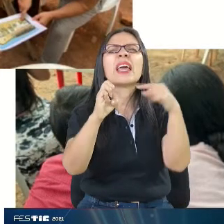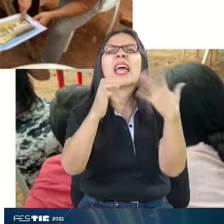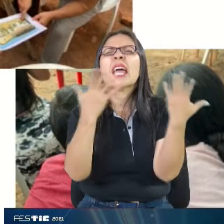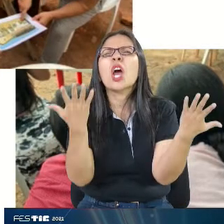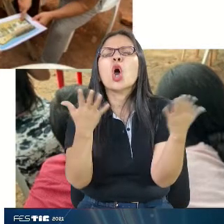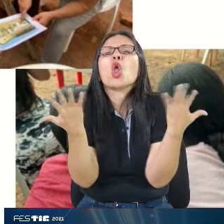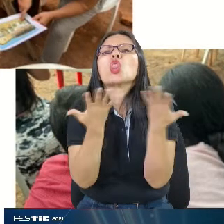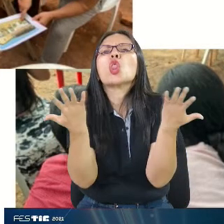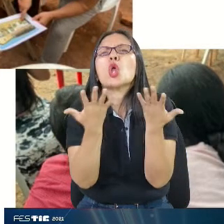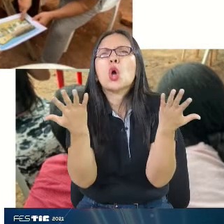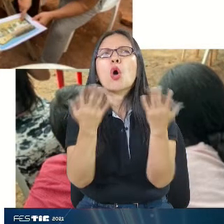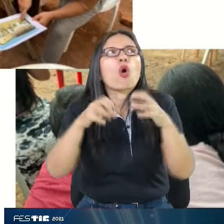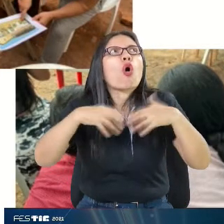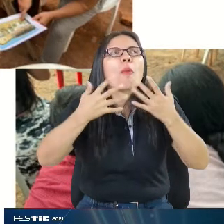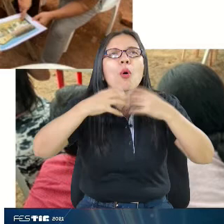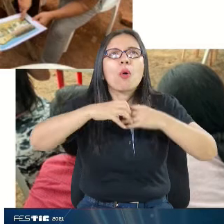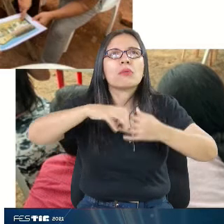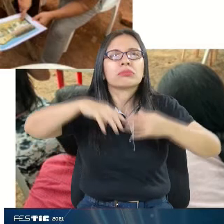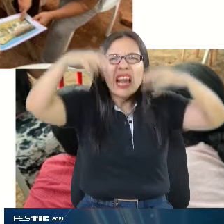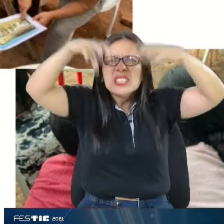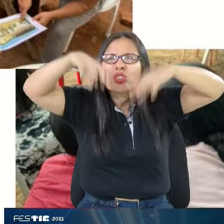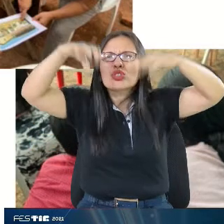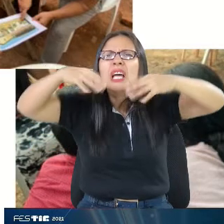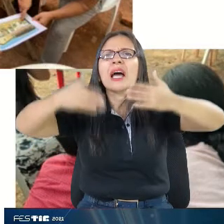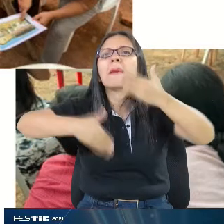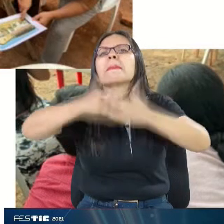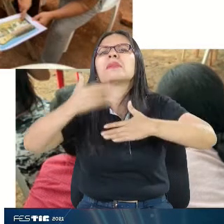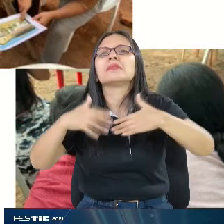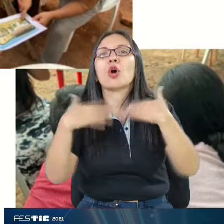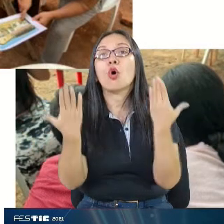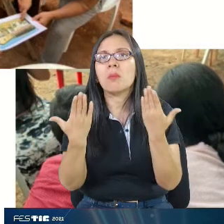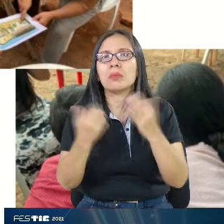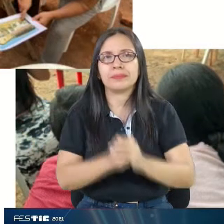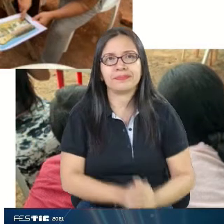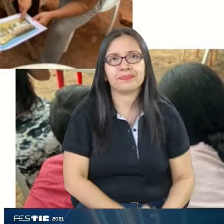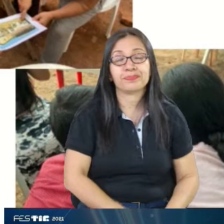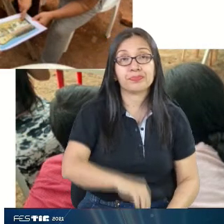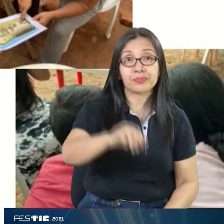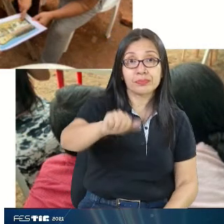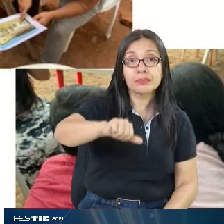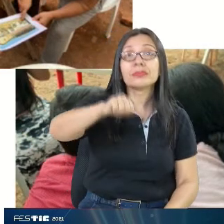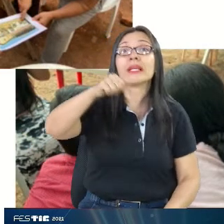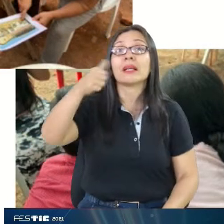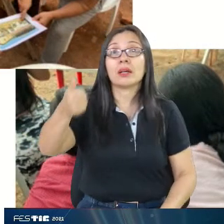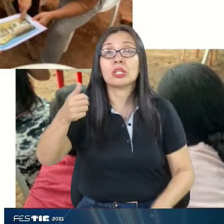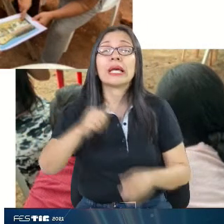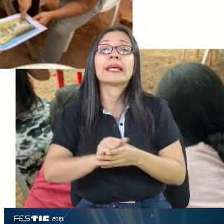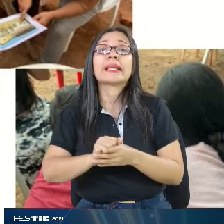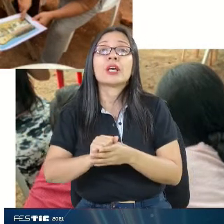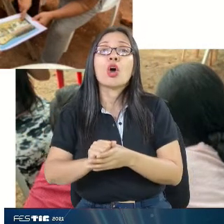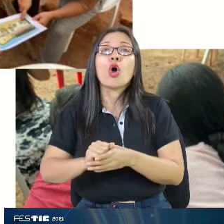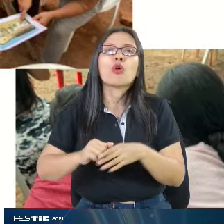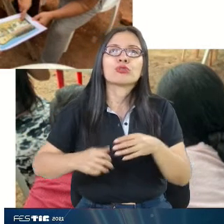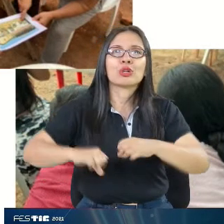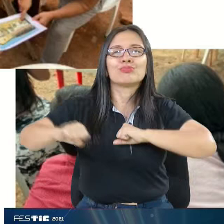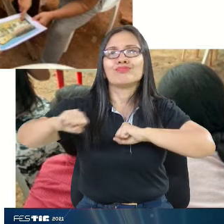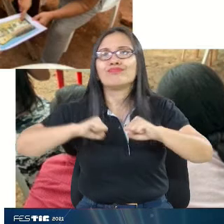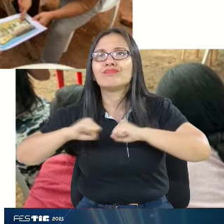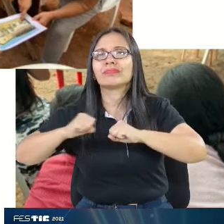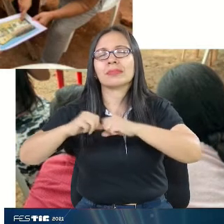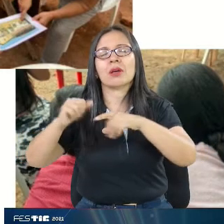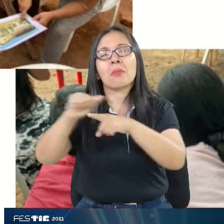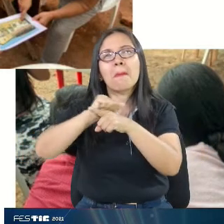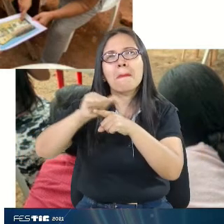La otra son signos de alerta, que son ejercicios prácticos. Se hacen recorridos con ellos, se hacen travesías,